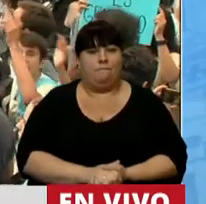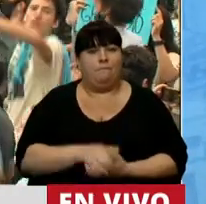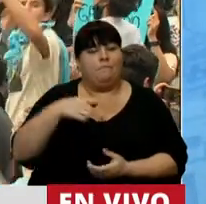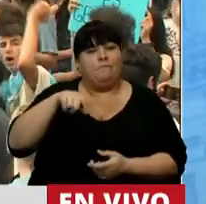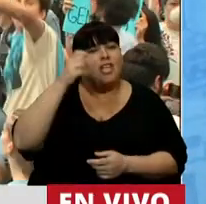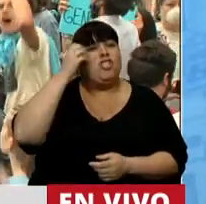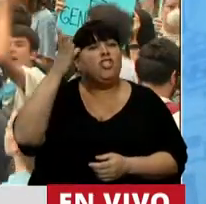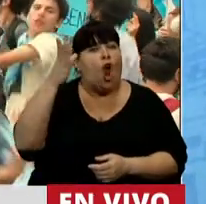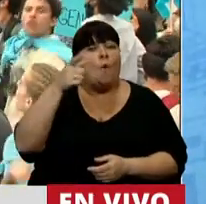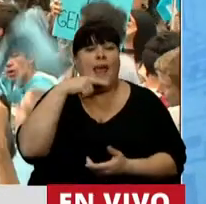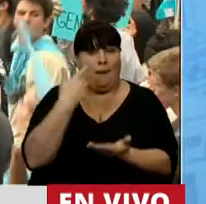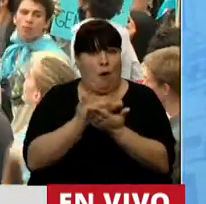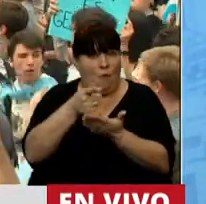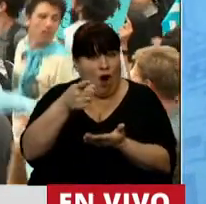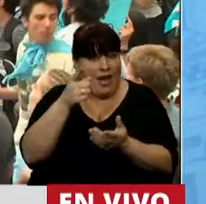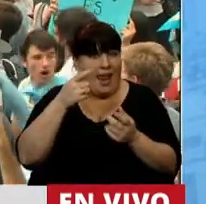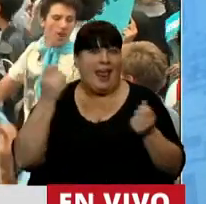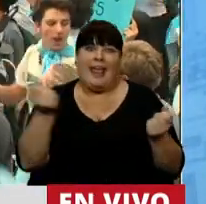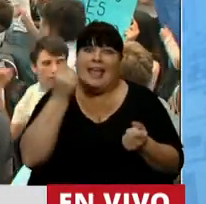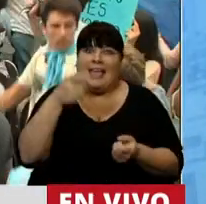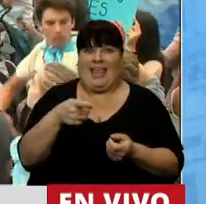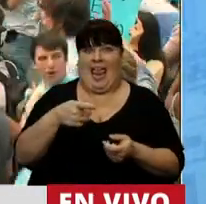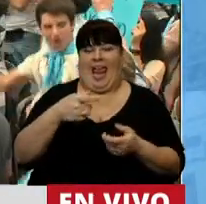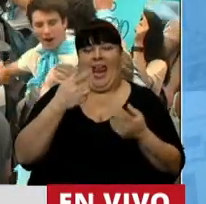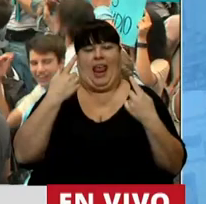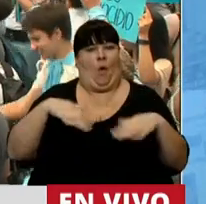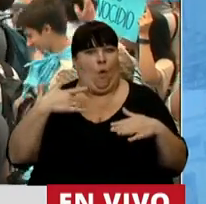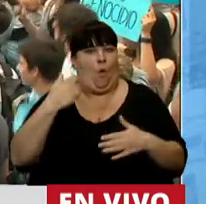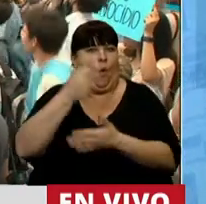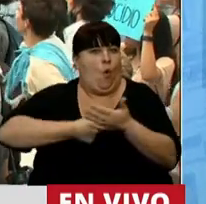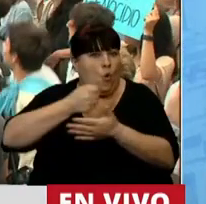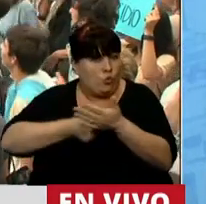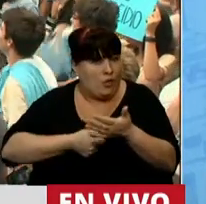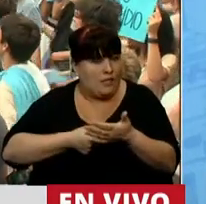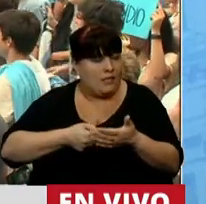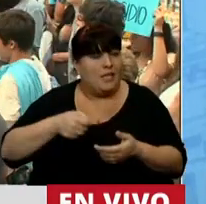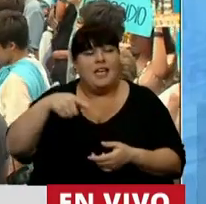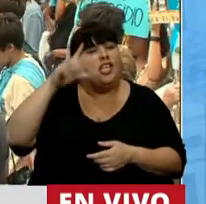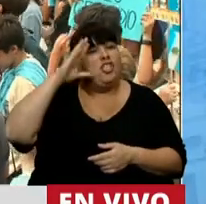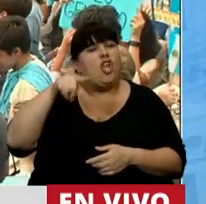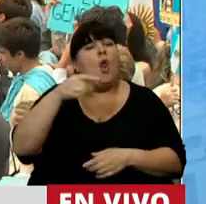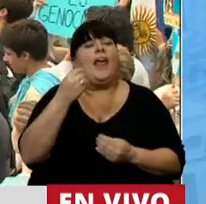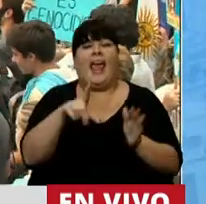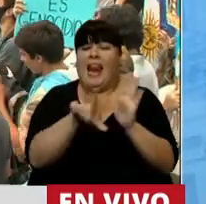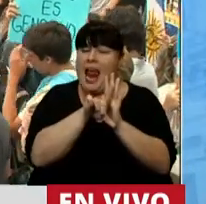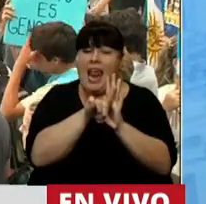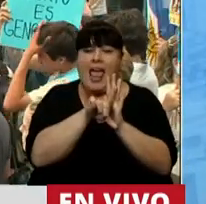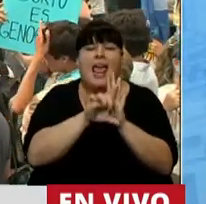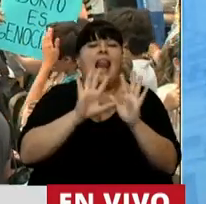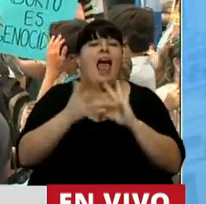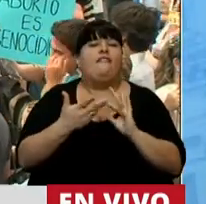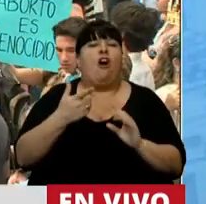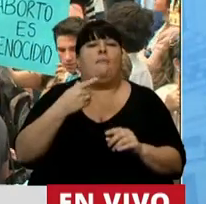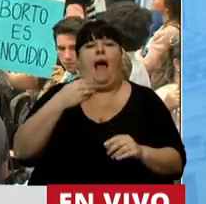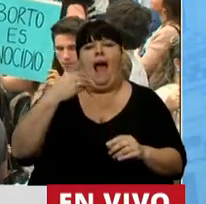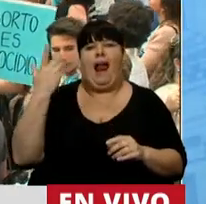olvidan quienes la propician e invocan épicas y luchas es que la ley es la expresión de